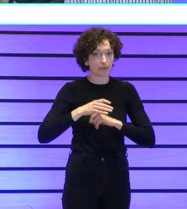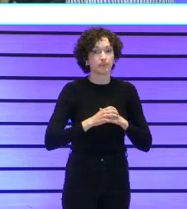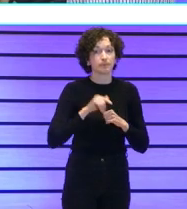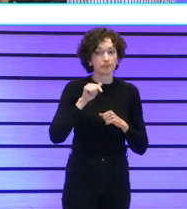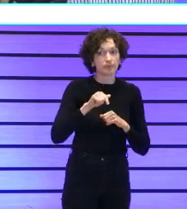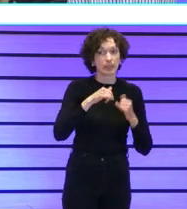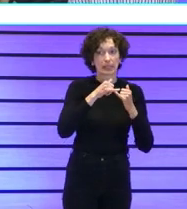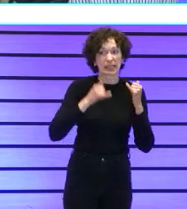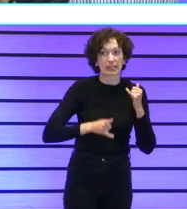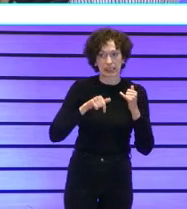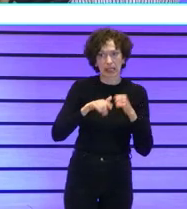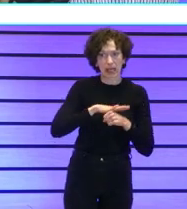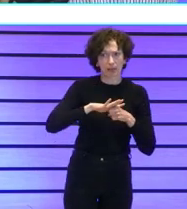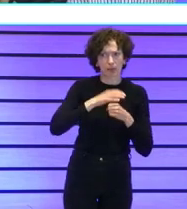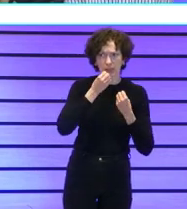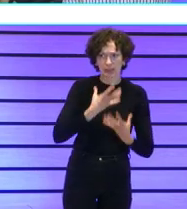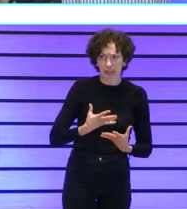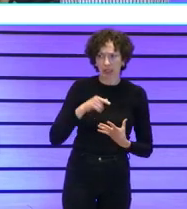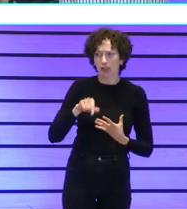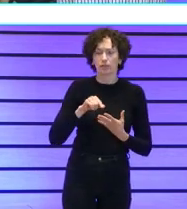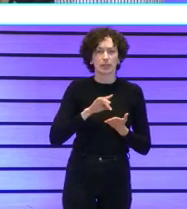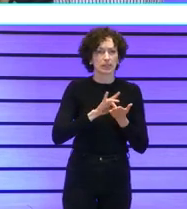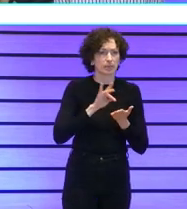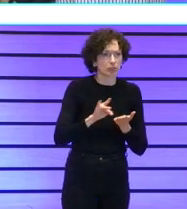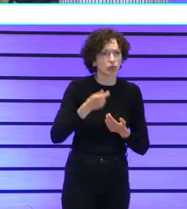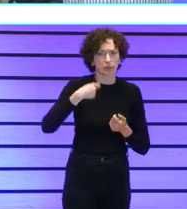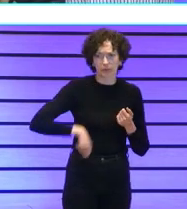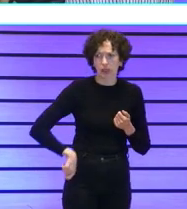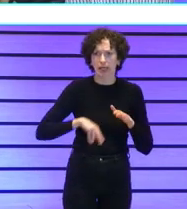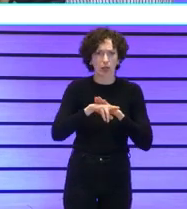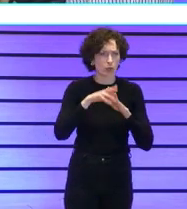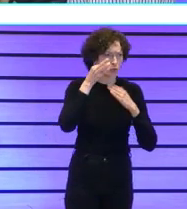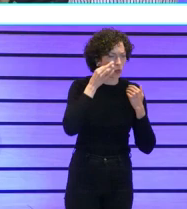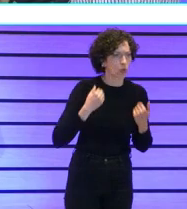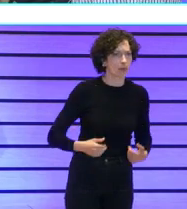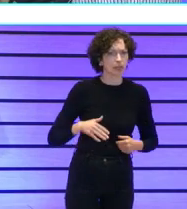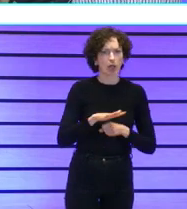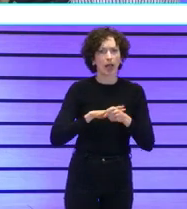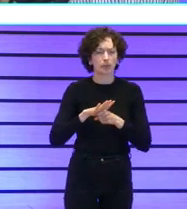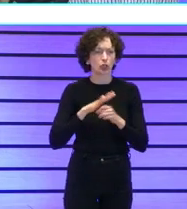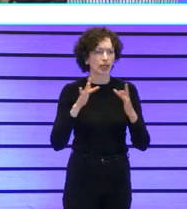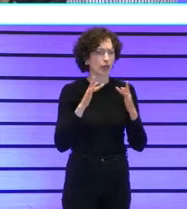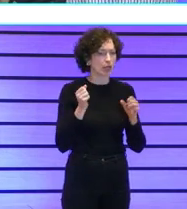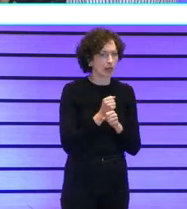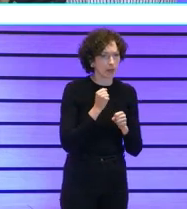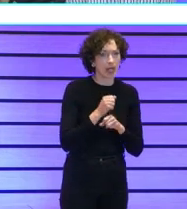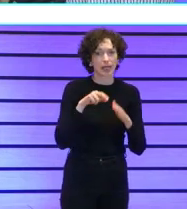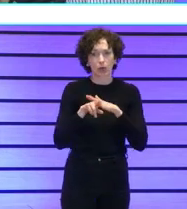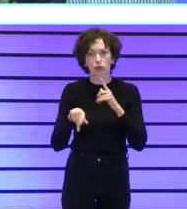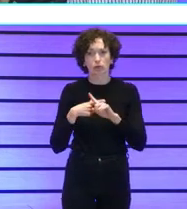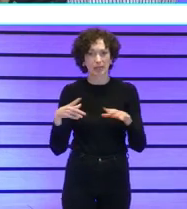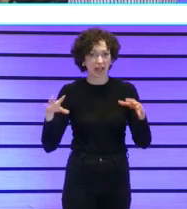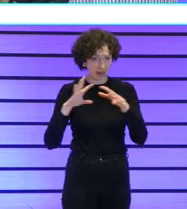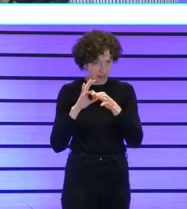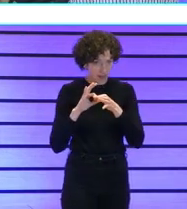en este ámbito procesos y servicios profesionales recursos humanos ámbito de relaciones laborales recursos y alianzas porque